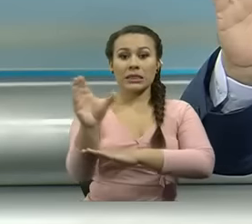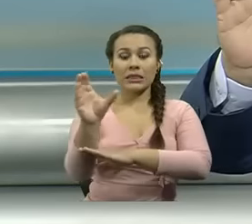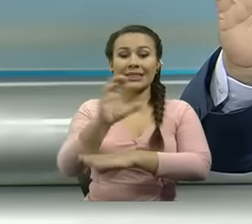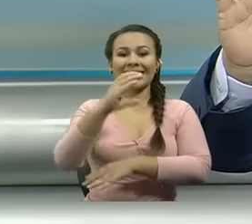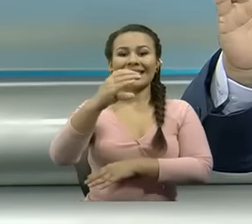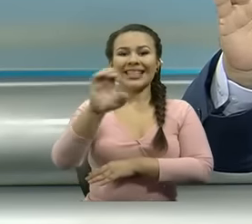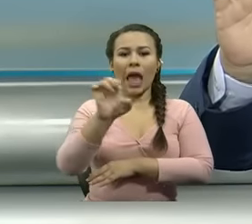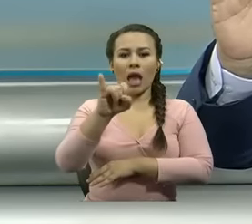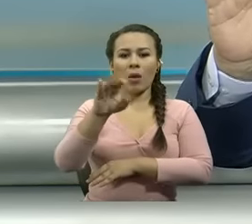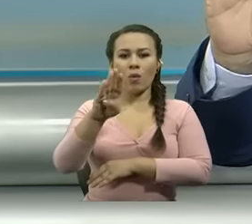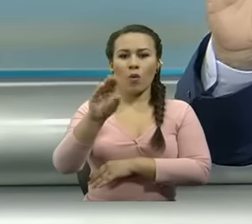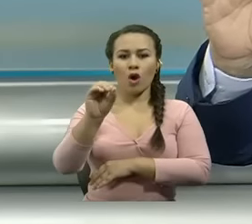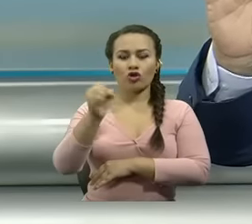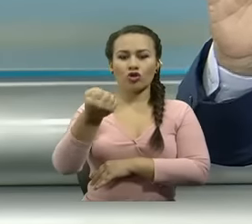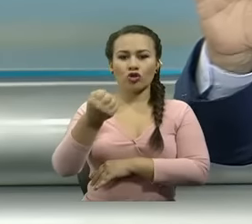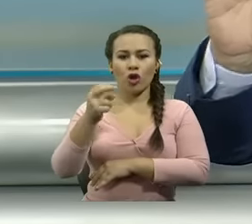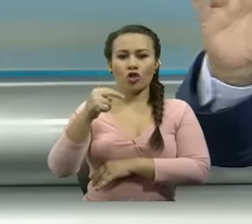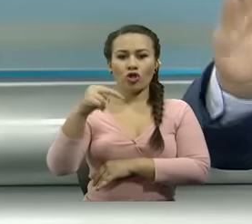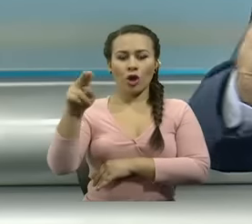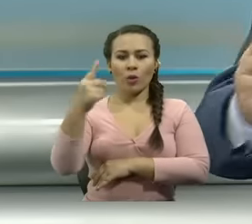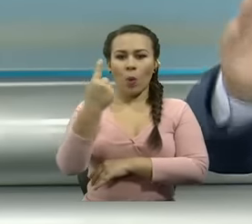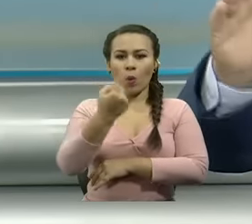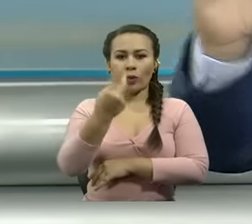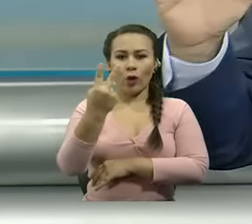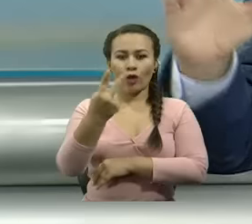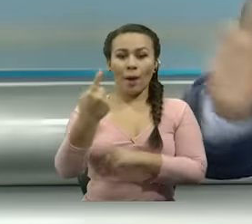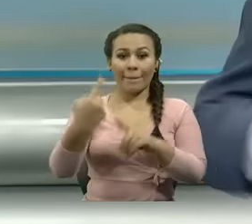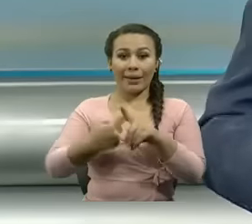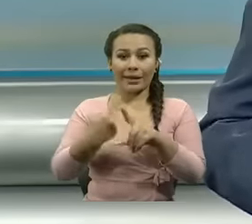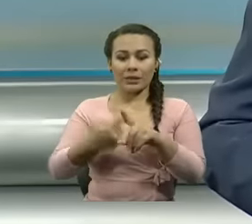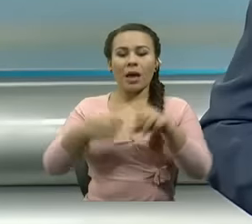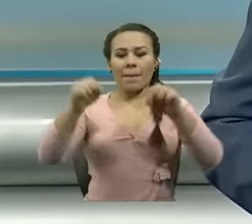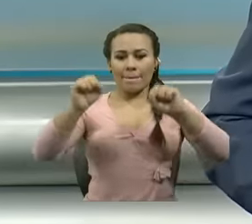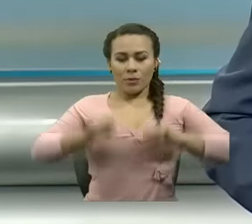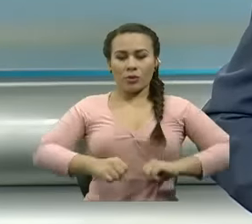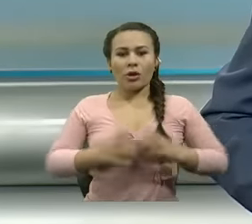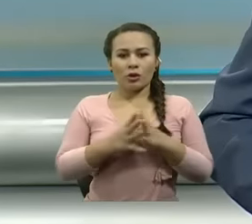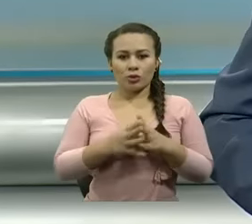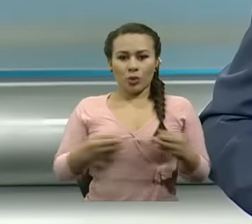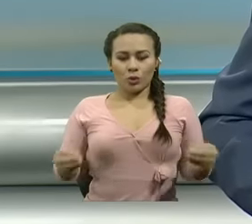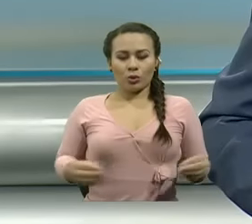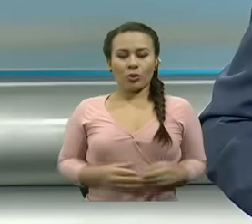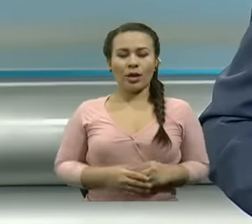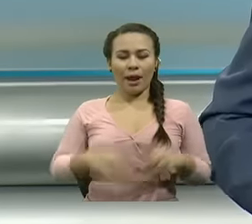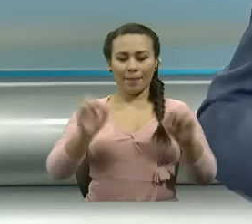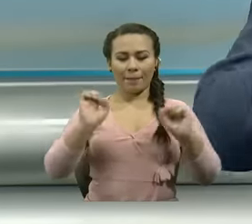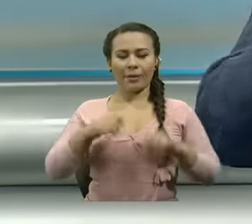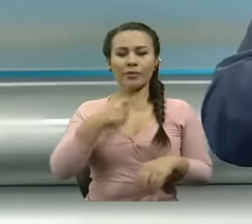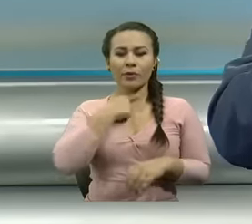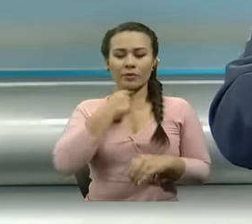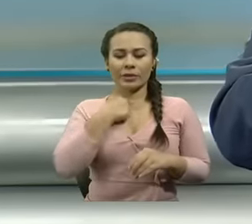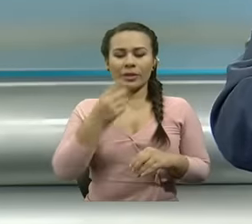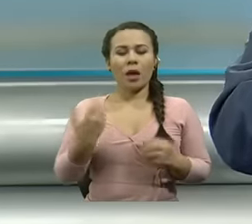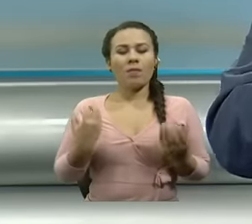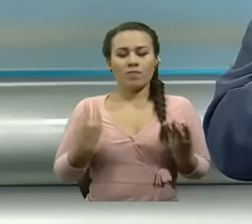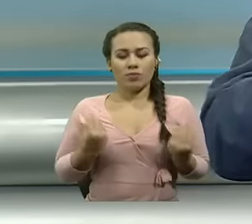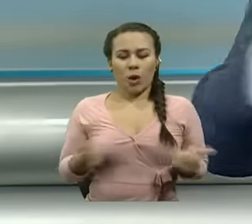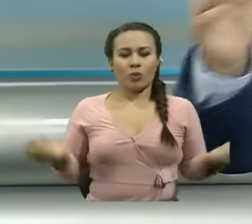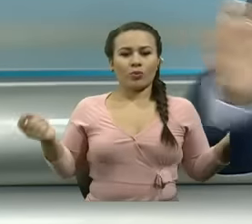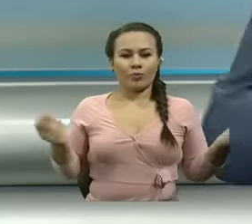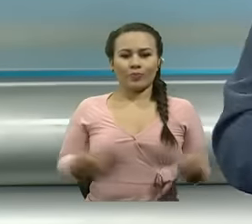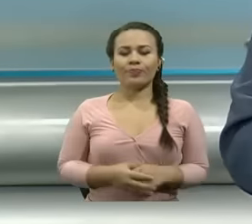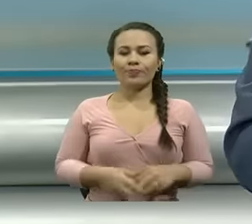fin pasó mes y medio o dos meses pero bueno más vale tarde que nunca esperemos que no